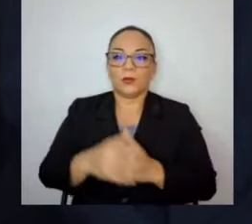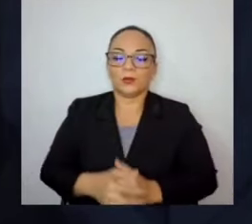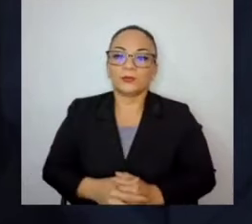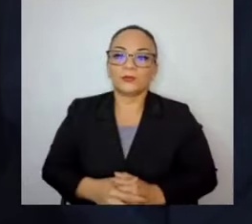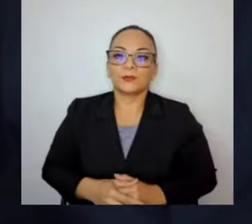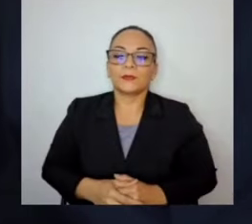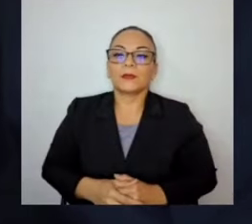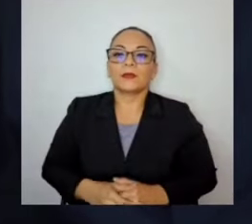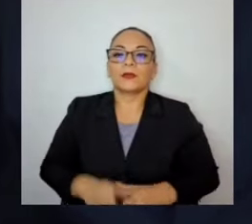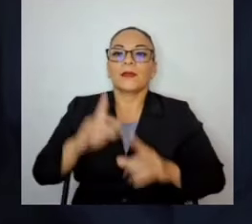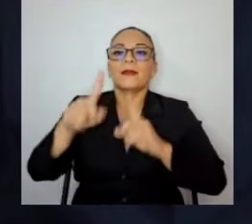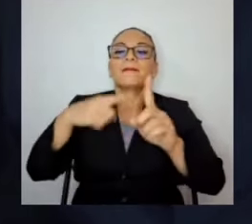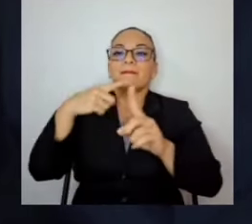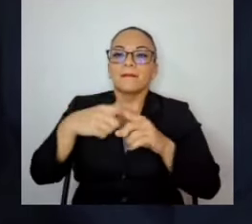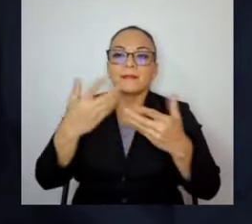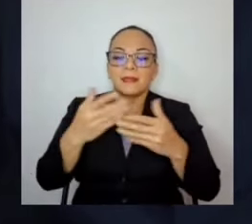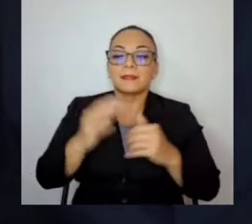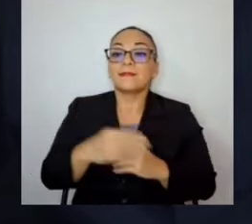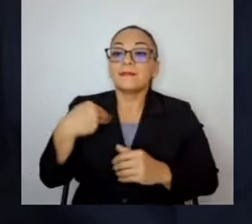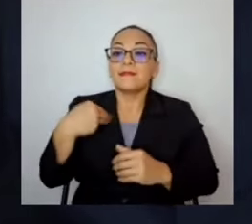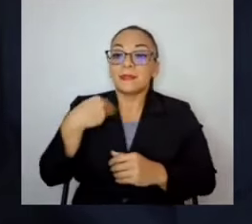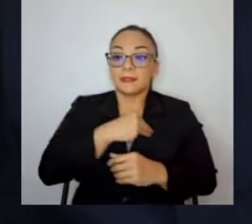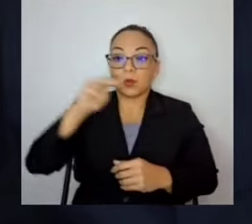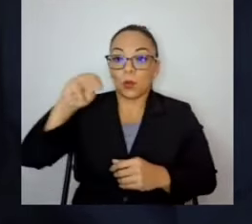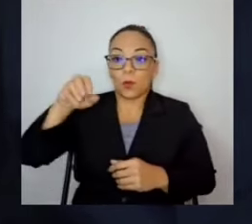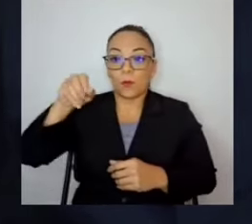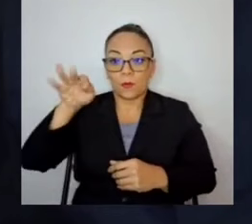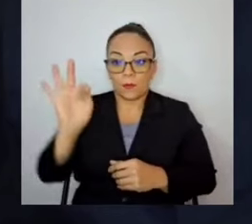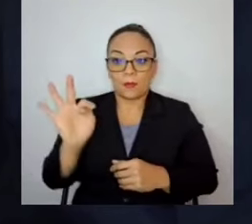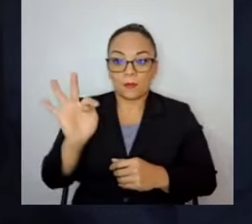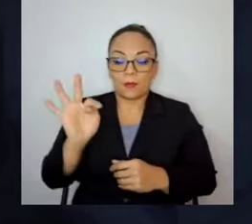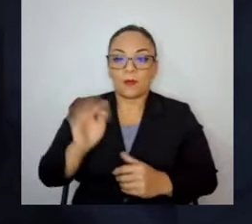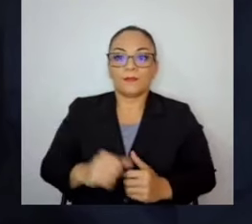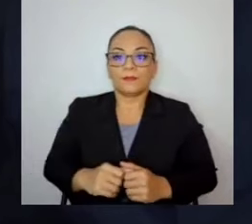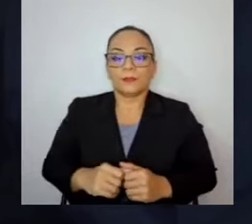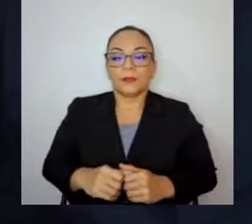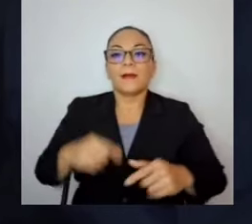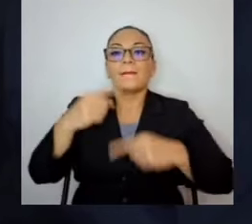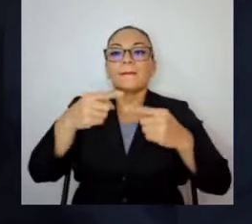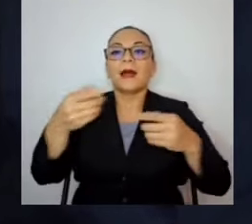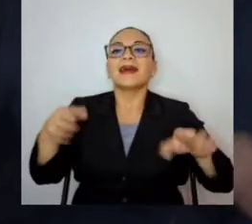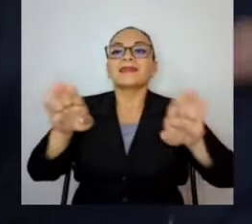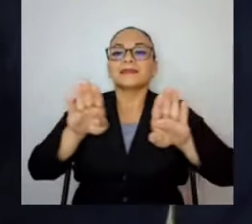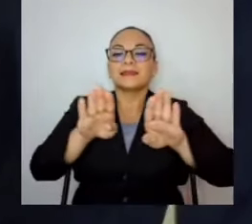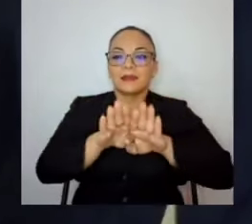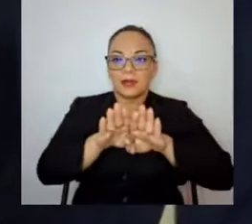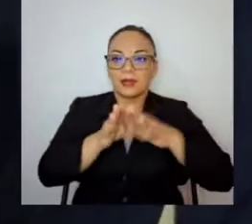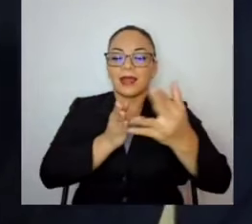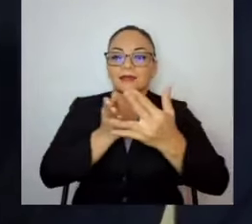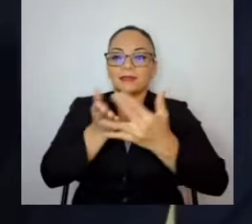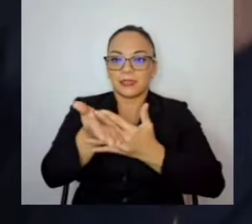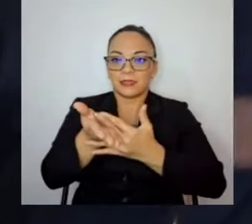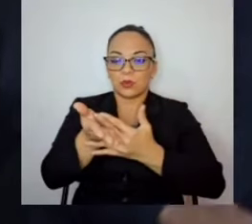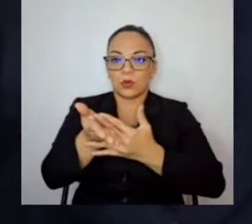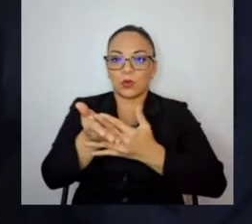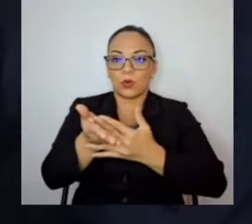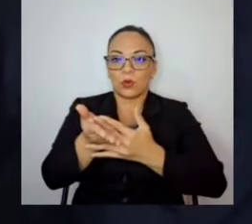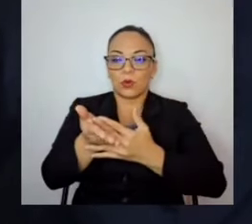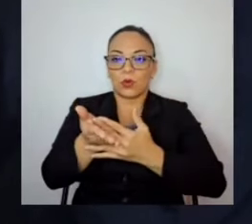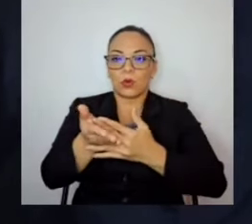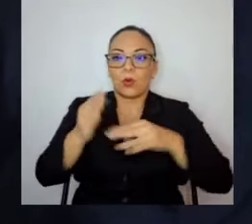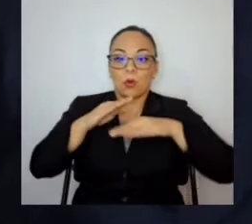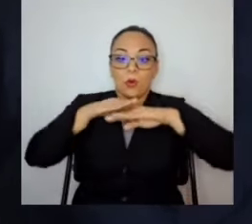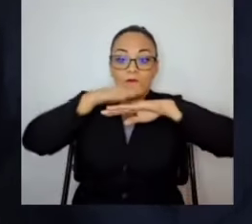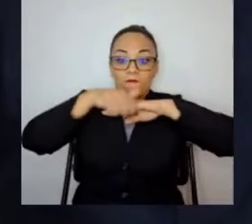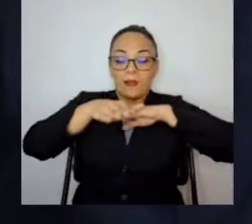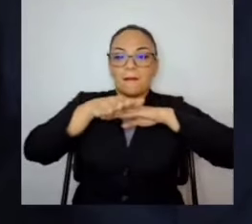Adicionalmente, el Ministerio de Obras Públicas y Transportes cerrará el acceso a la rampa del Juan Pablo II